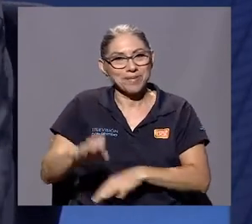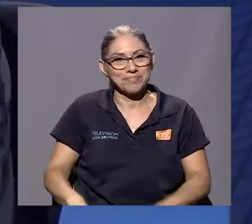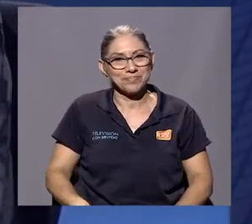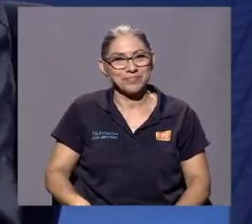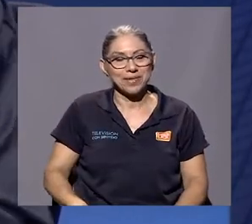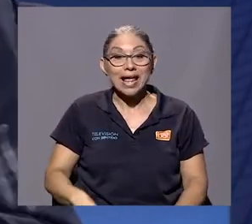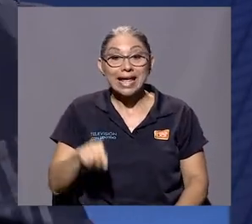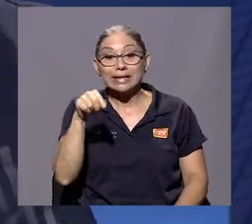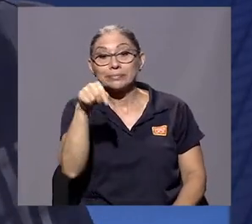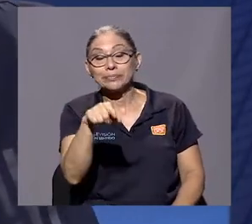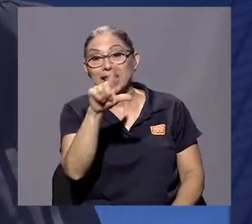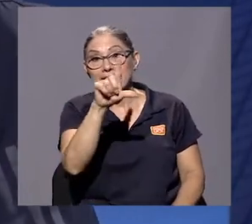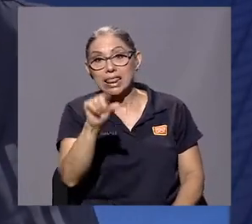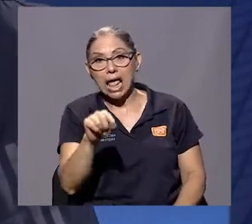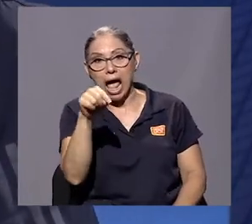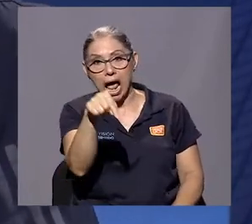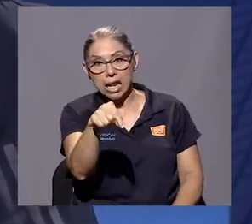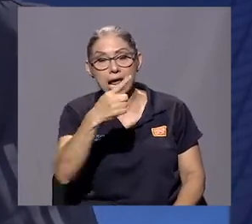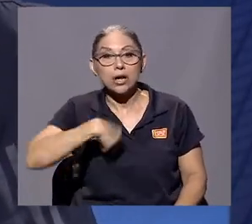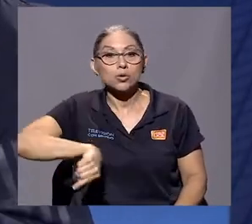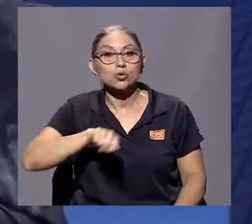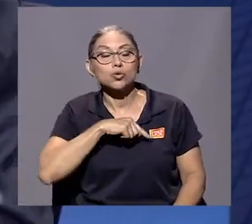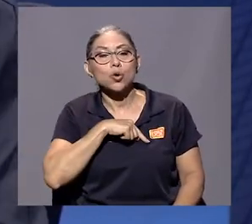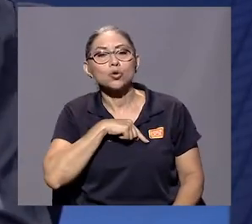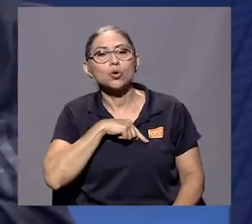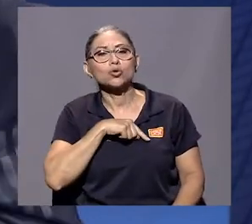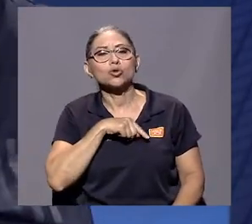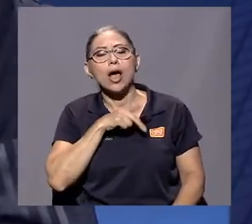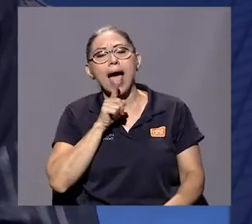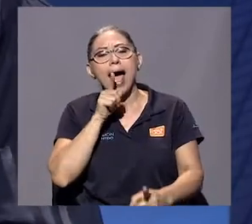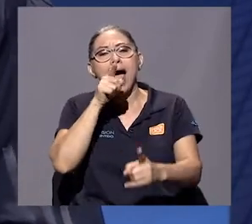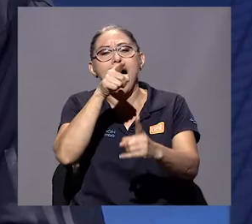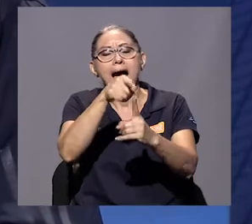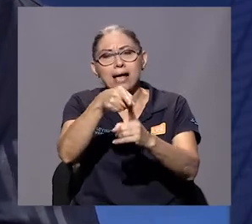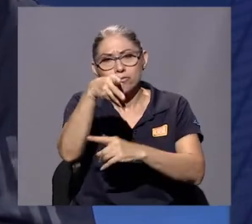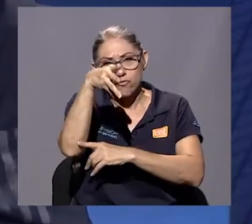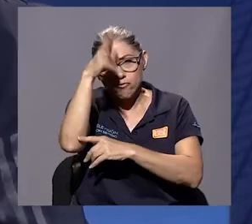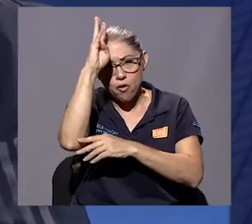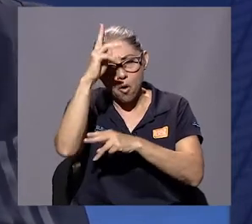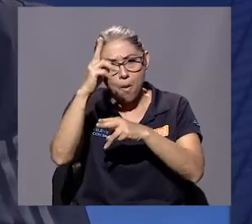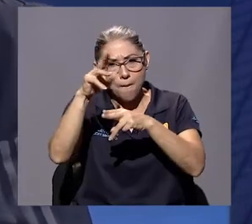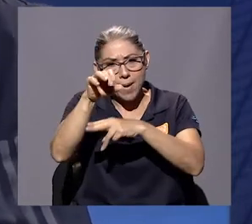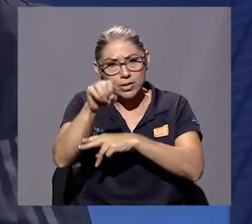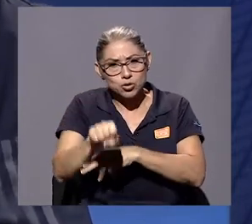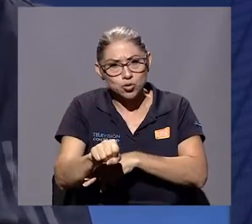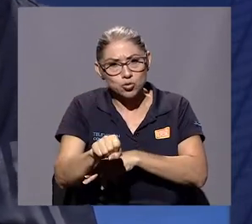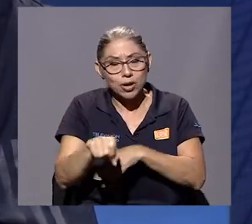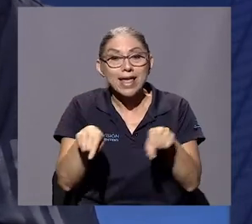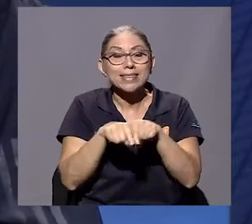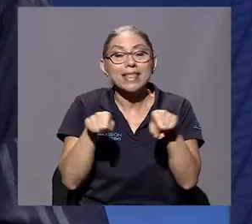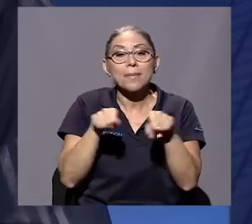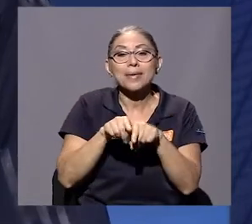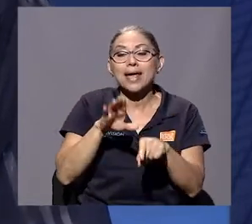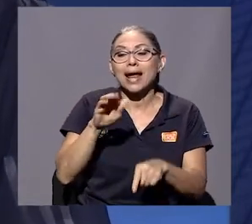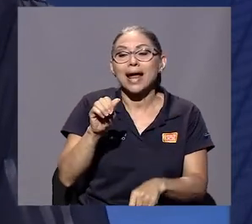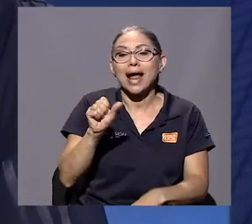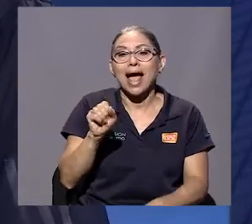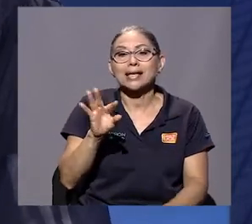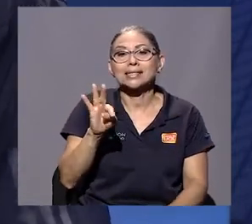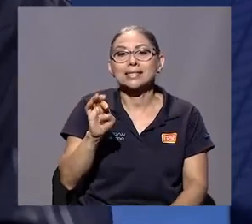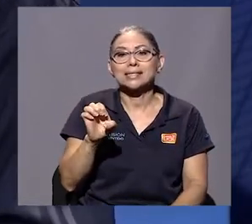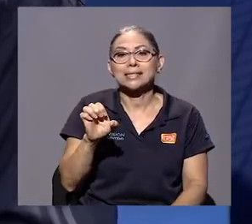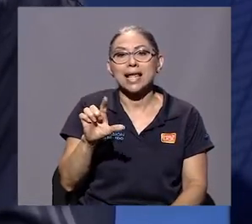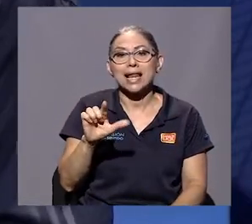Italia fuimos al sur, a Roma, visitamos Castelgandol, fuera